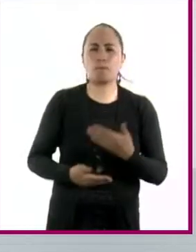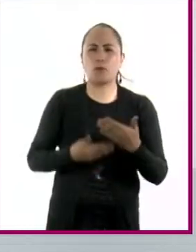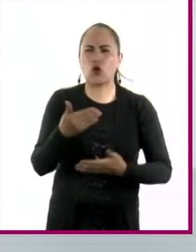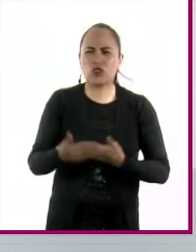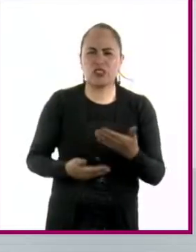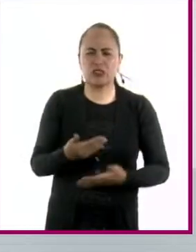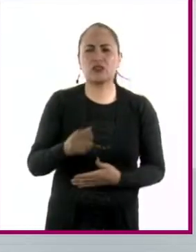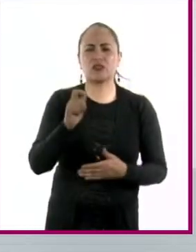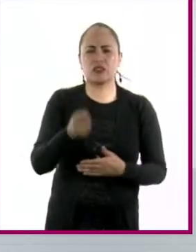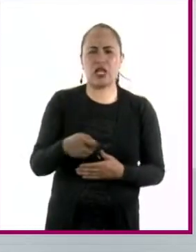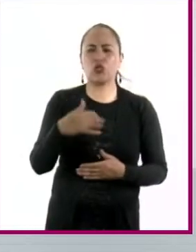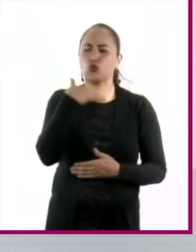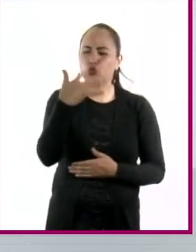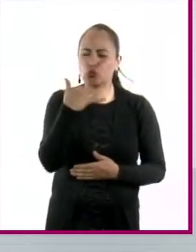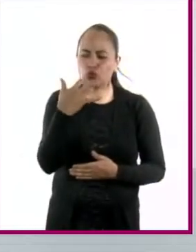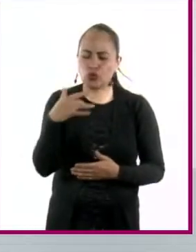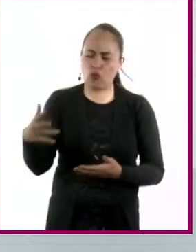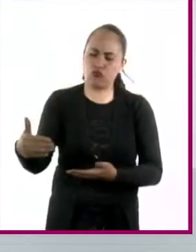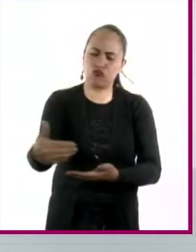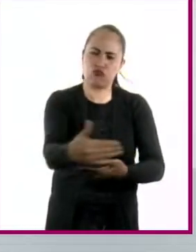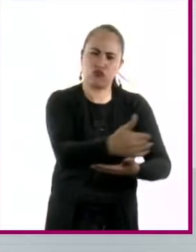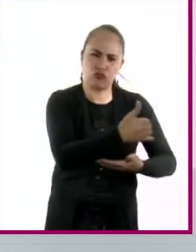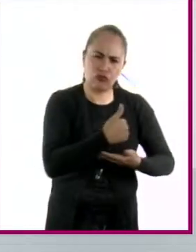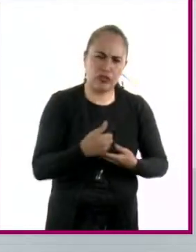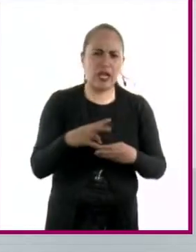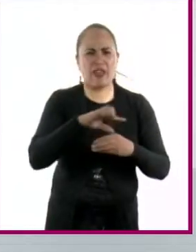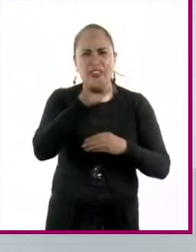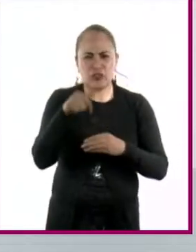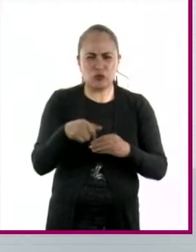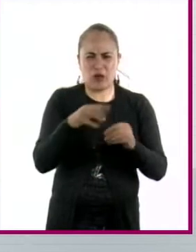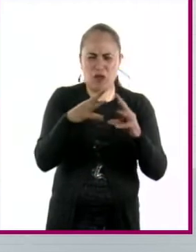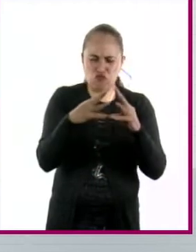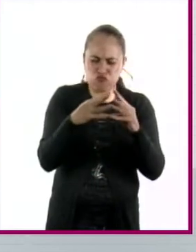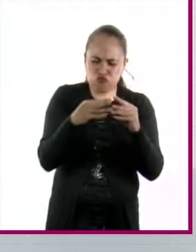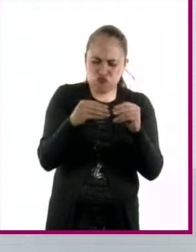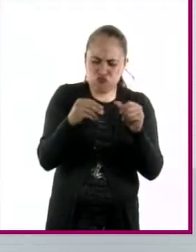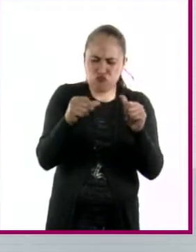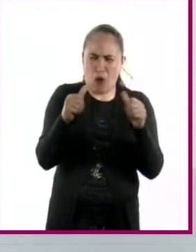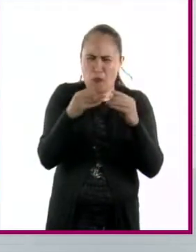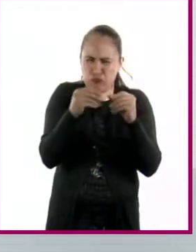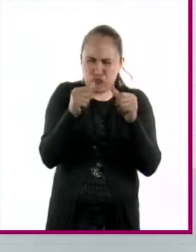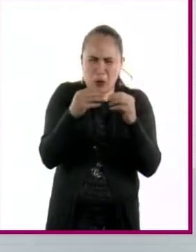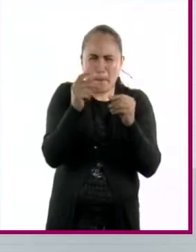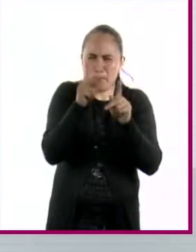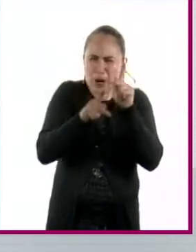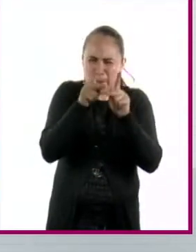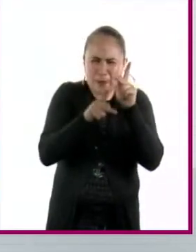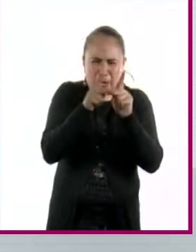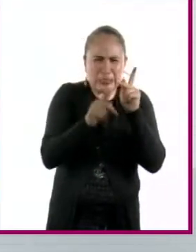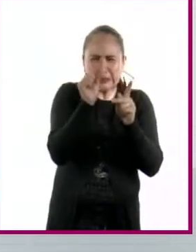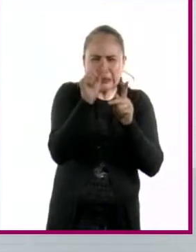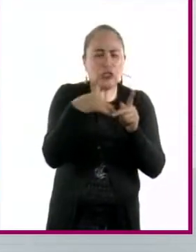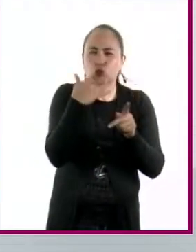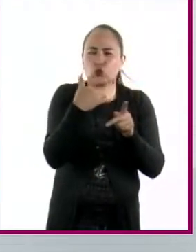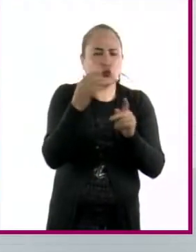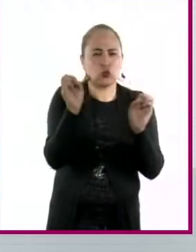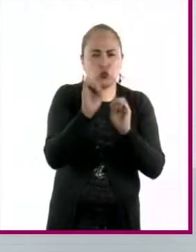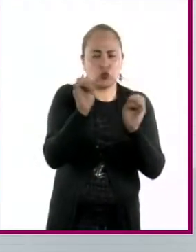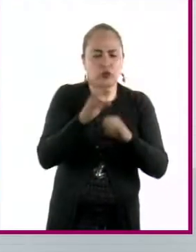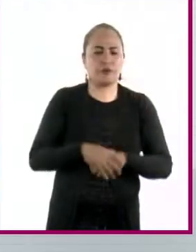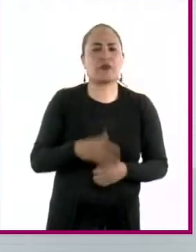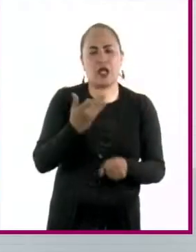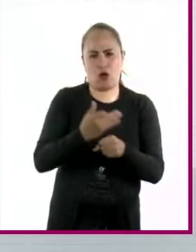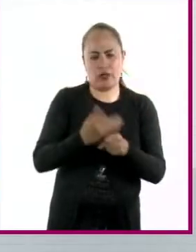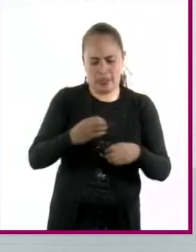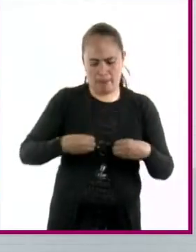alguna manera el contaminante y deshacerlo. Deshacerlo en pedacitos que no sean contaminantes. Finalmente toda la vida está hecha de